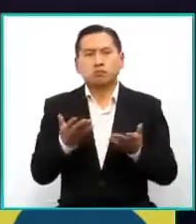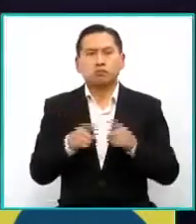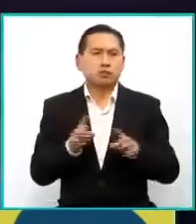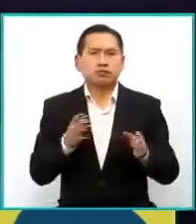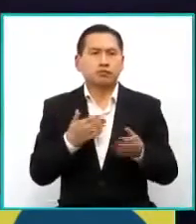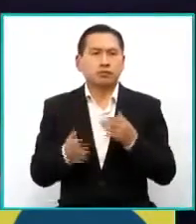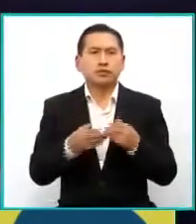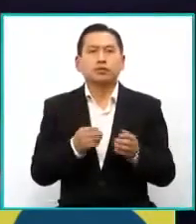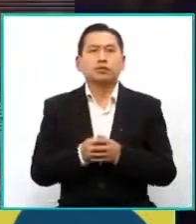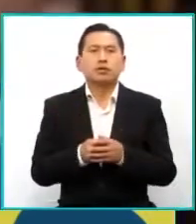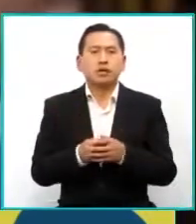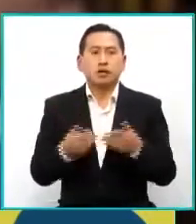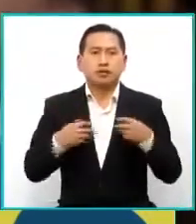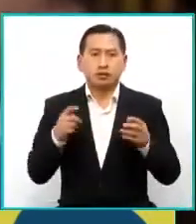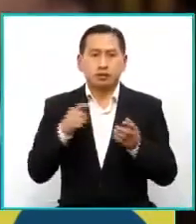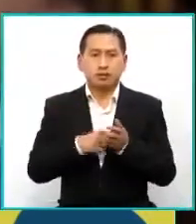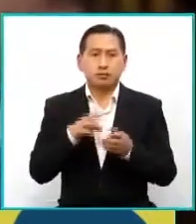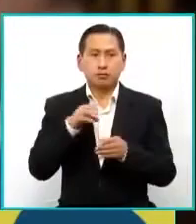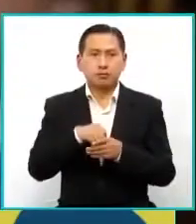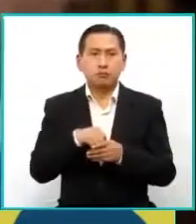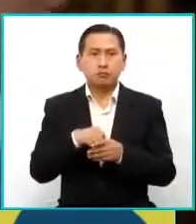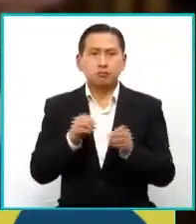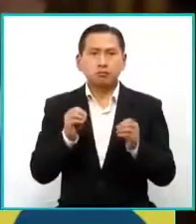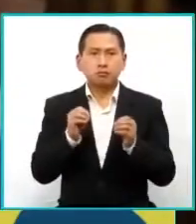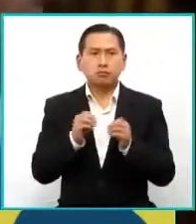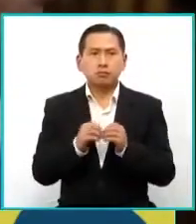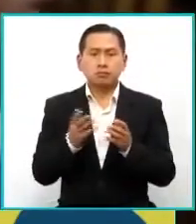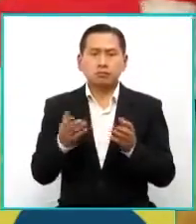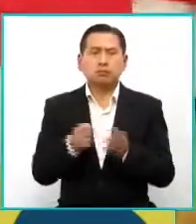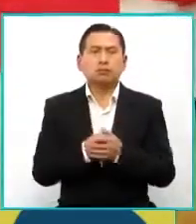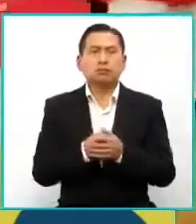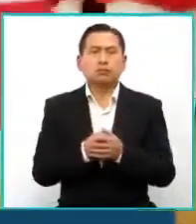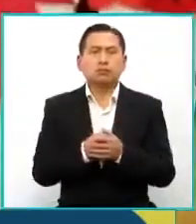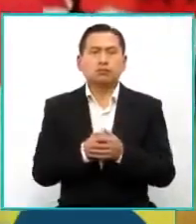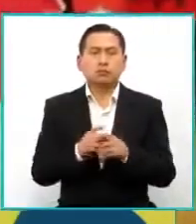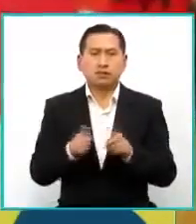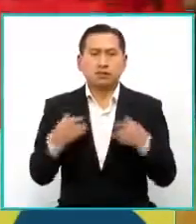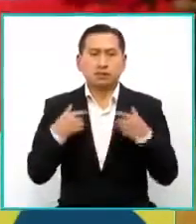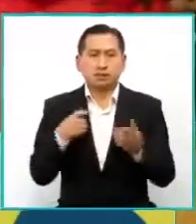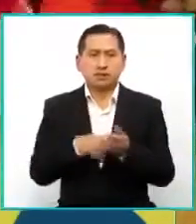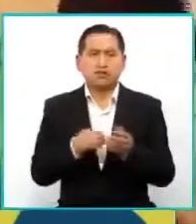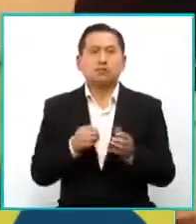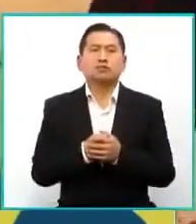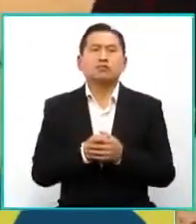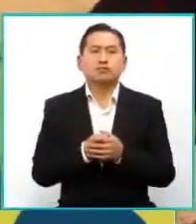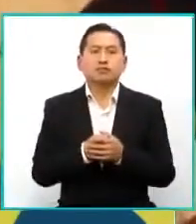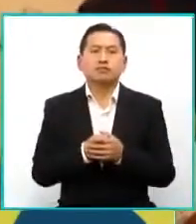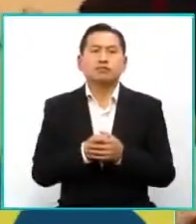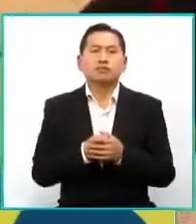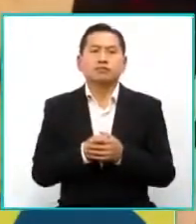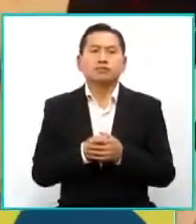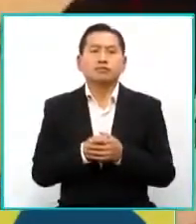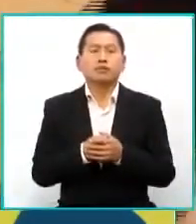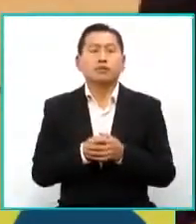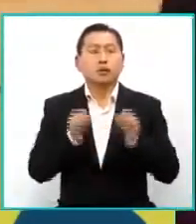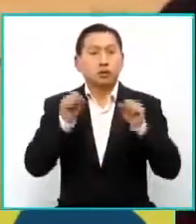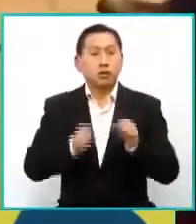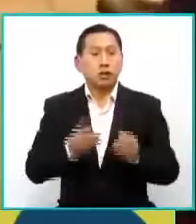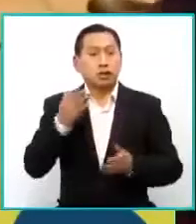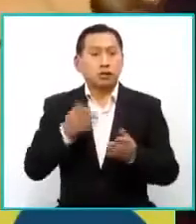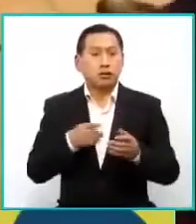pero bueno, tiene este tono que es creo que bastante distinto, y creo que puede